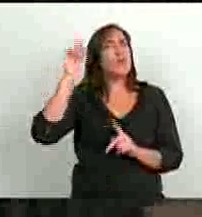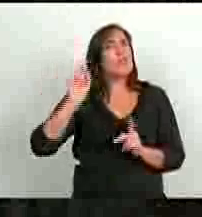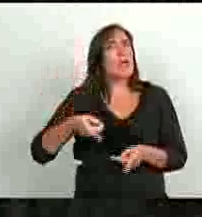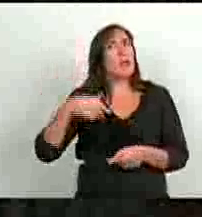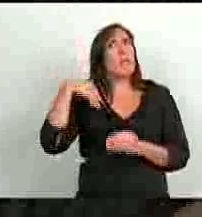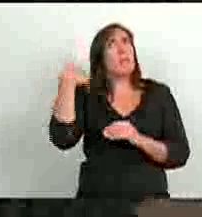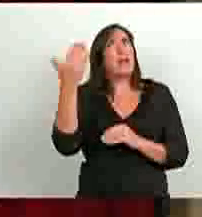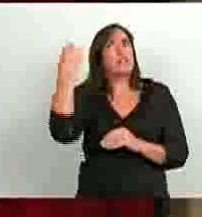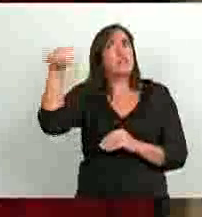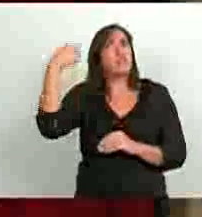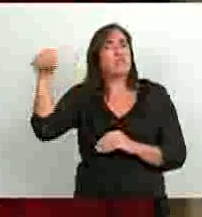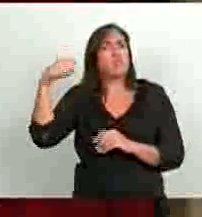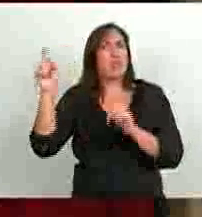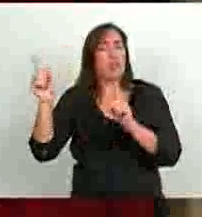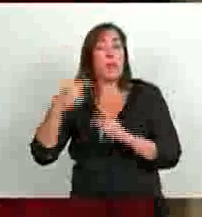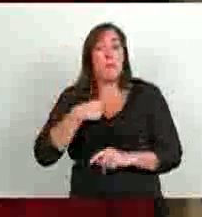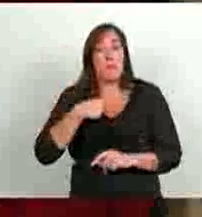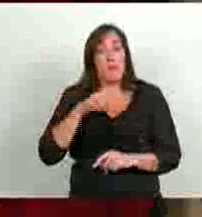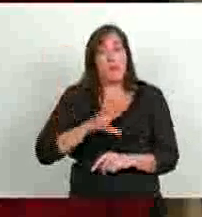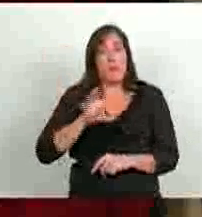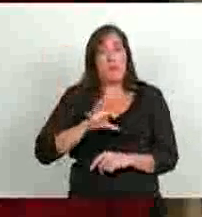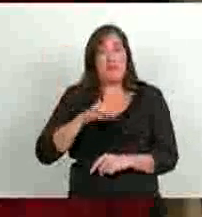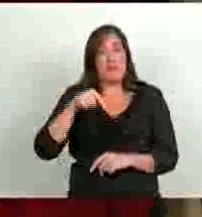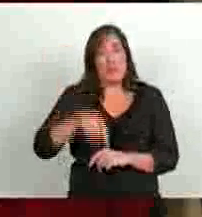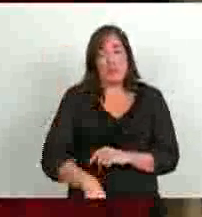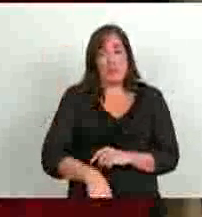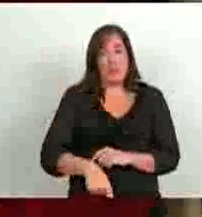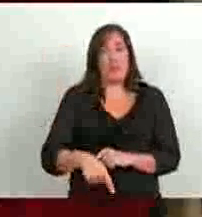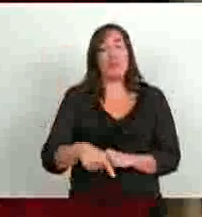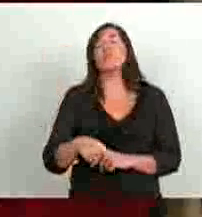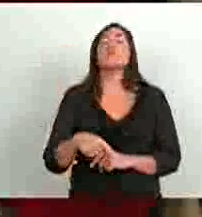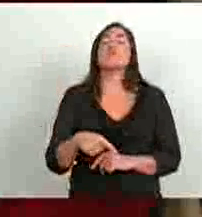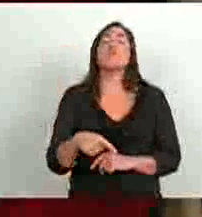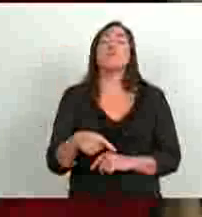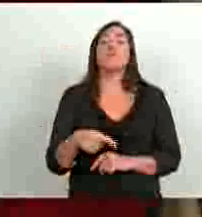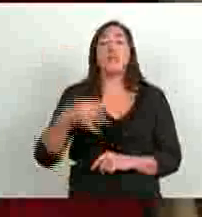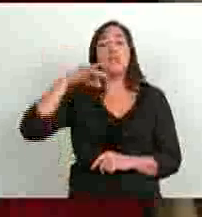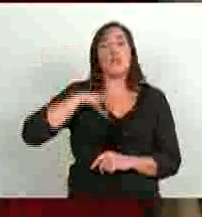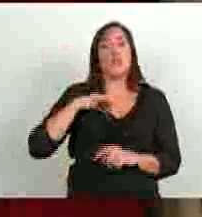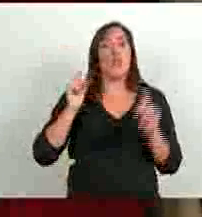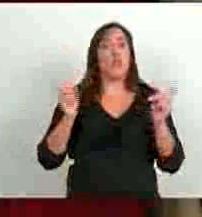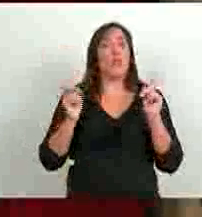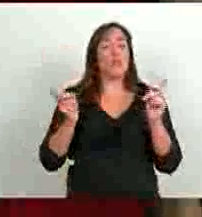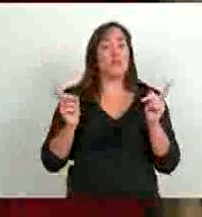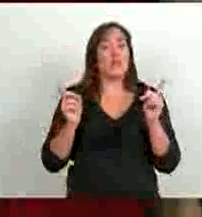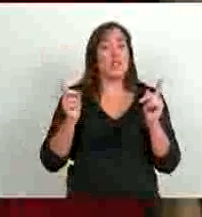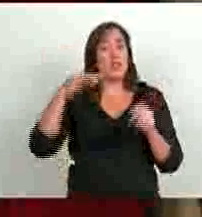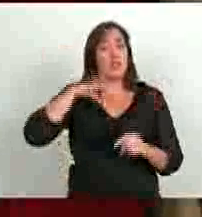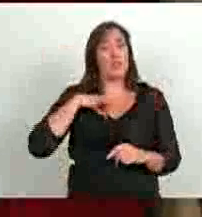es más alto el ausentismo. En mi provincia, que tiene el salario docente